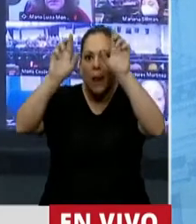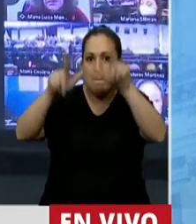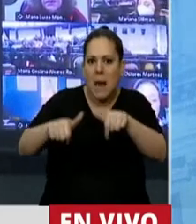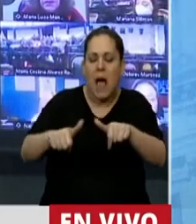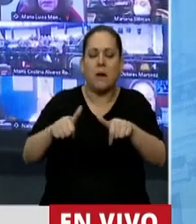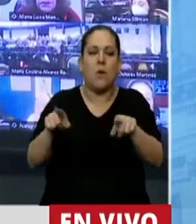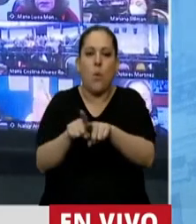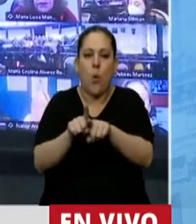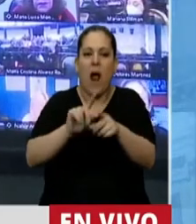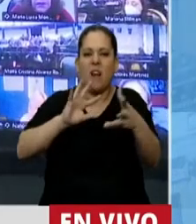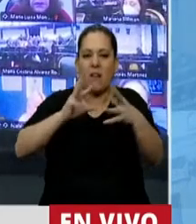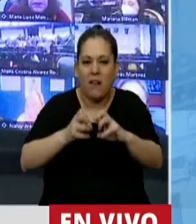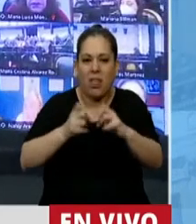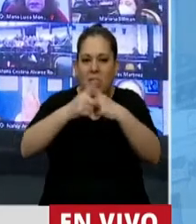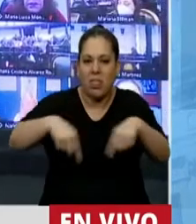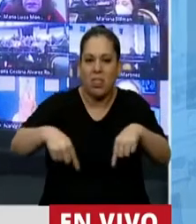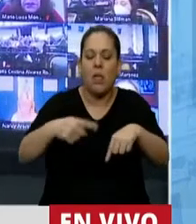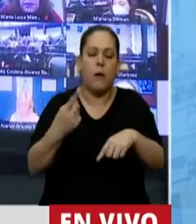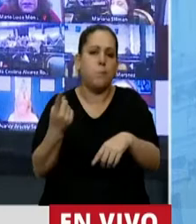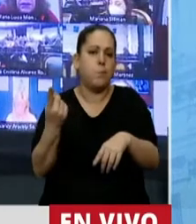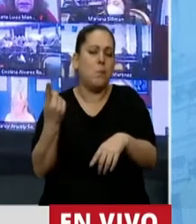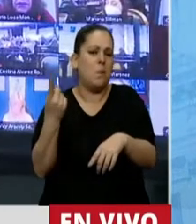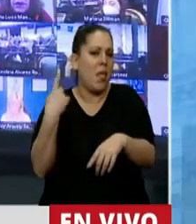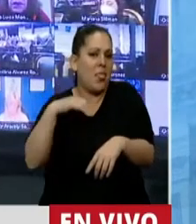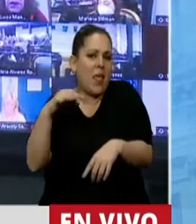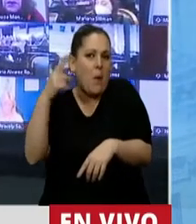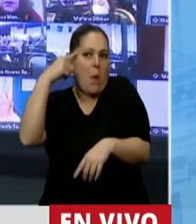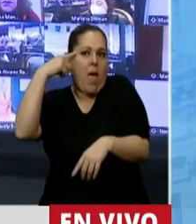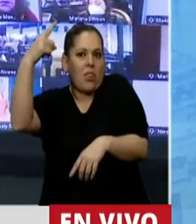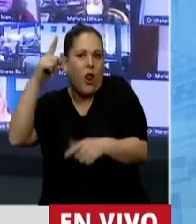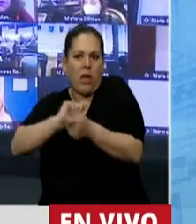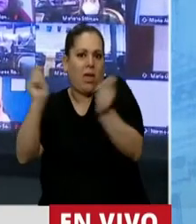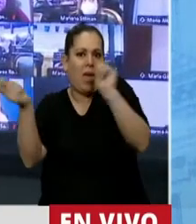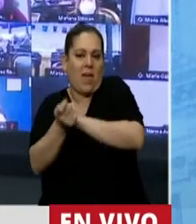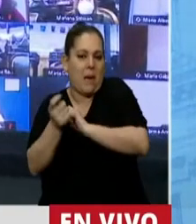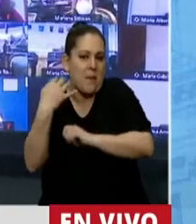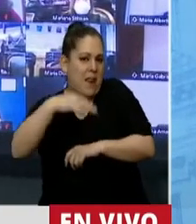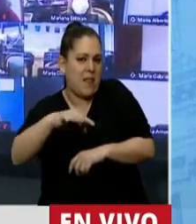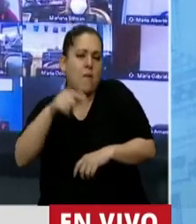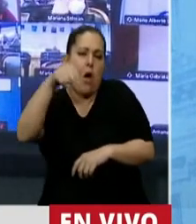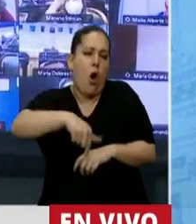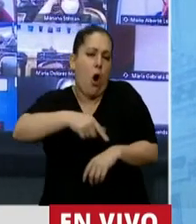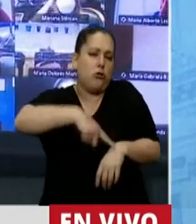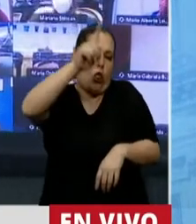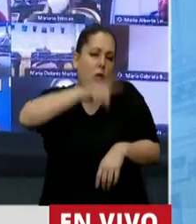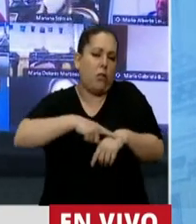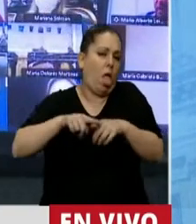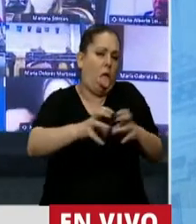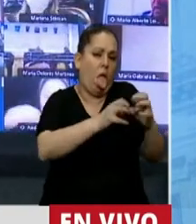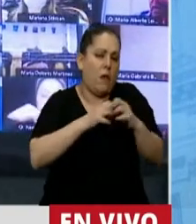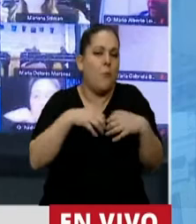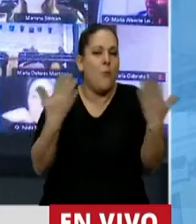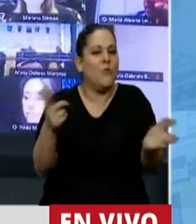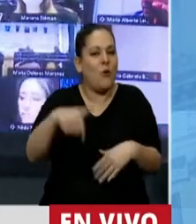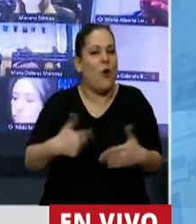ecologistas que vayan por afuera de no cambiar ese paradigma y esa cosmovisión. Se ha dicho hoy, cuando discutíamos, y por eso es un día